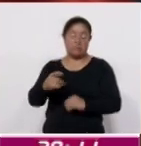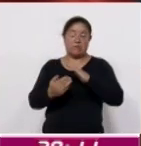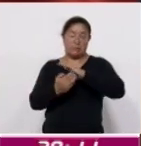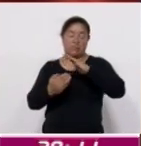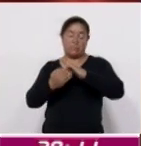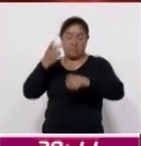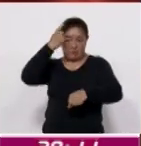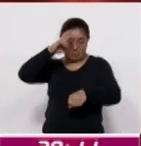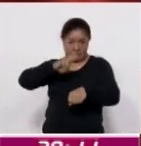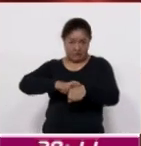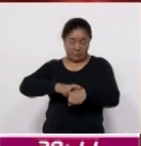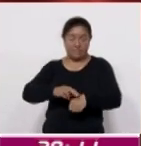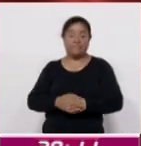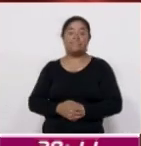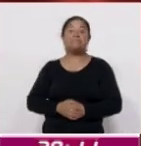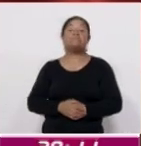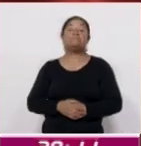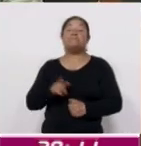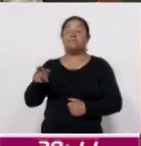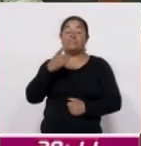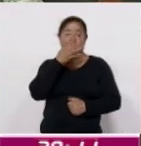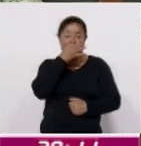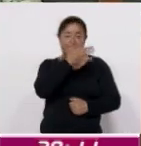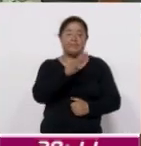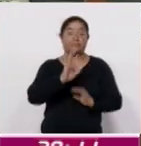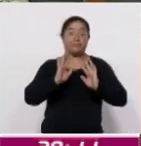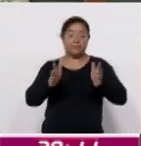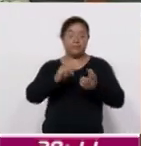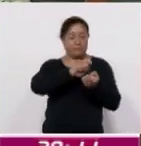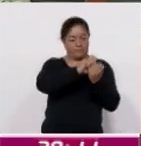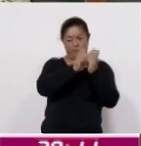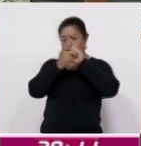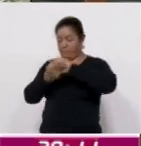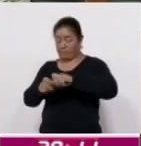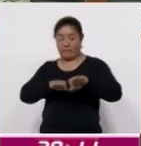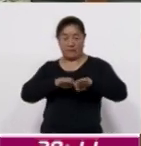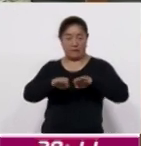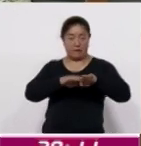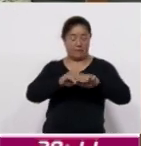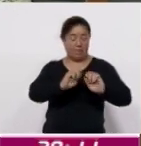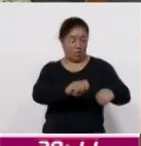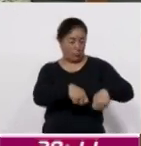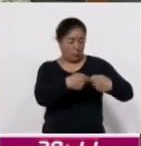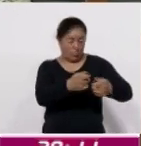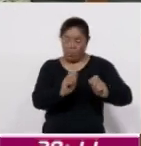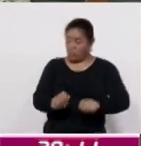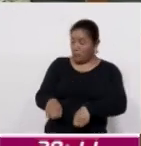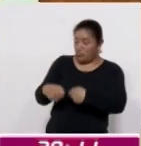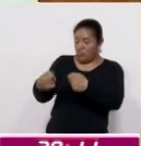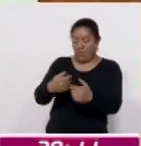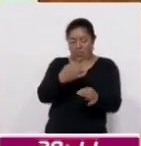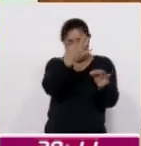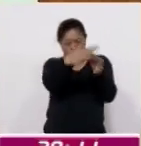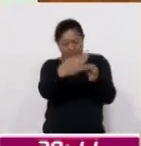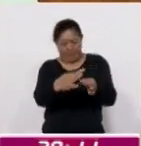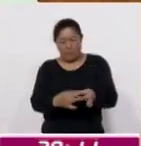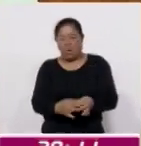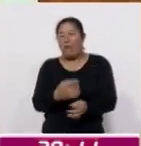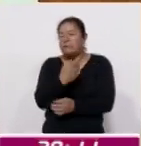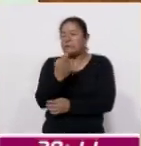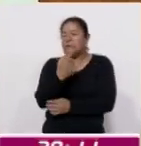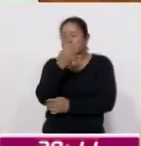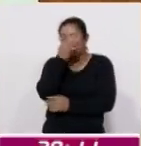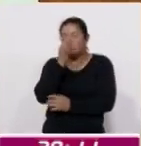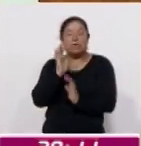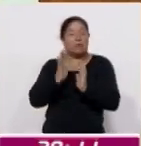Martínez, informó que los trabajos de entrega a recepción con la 65ta legislatura están casi al 100%. El